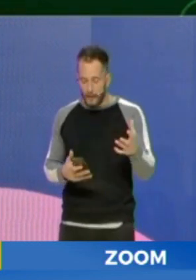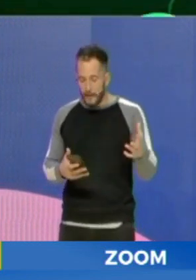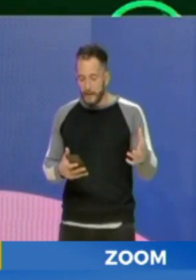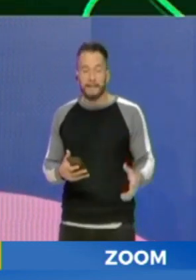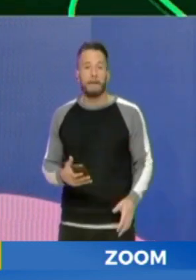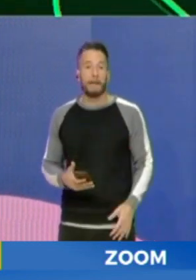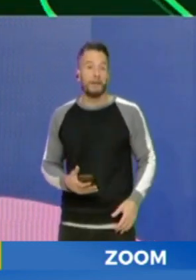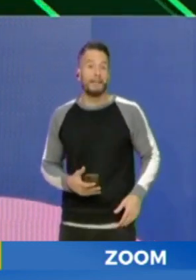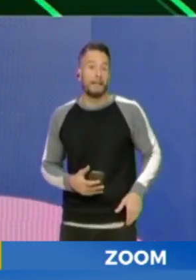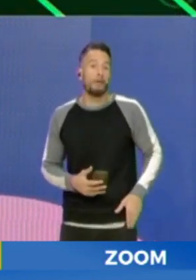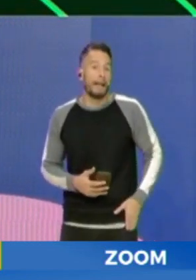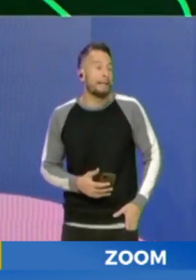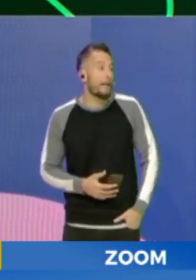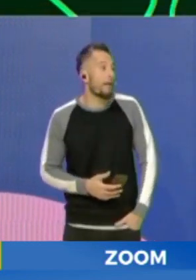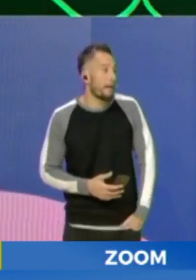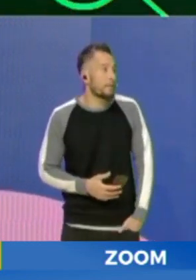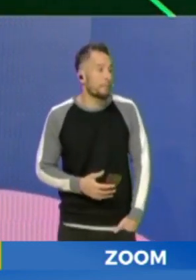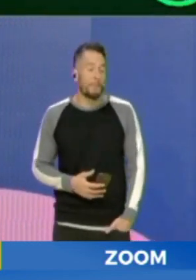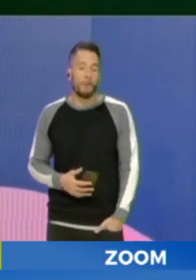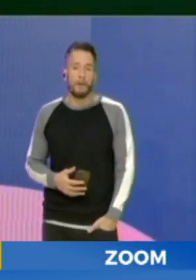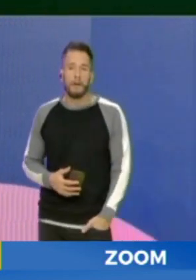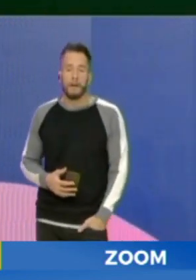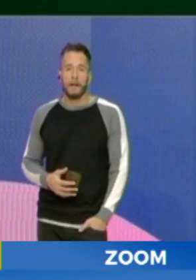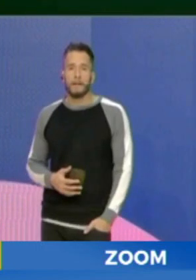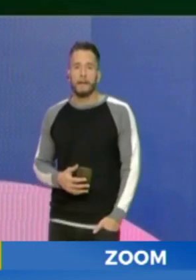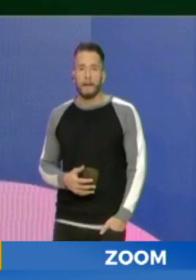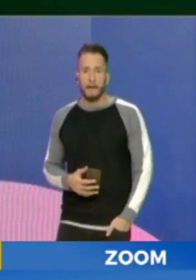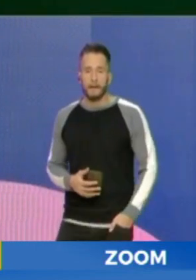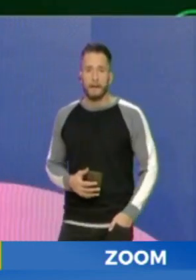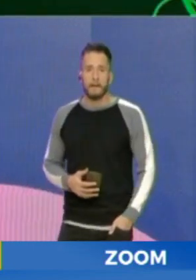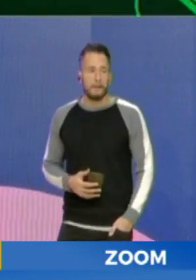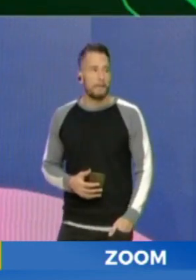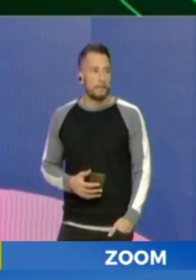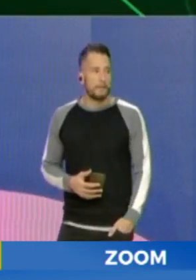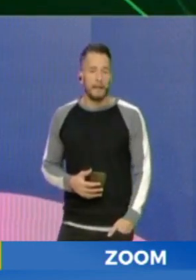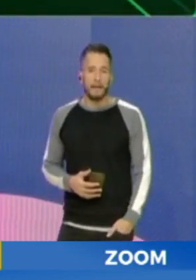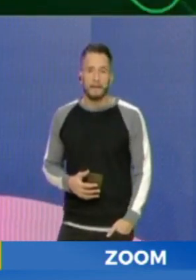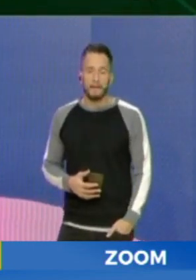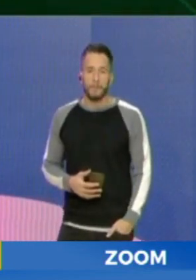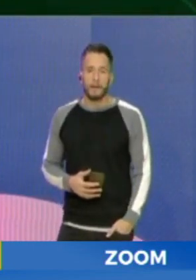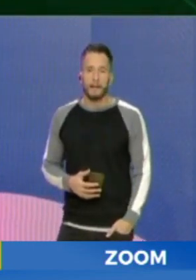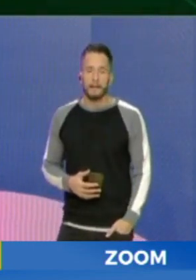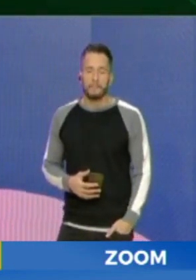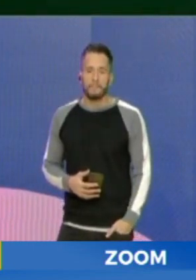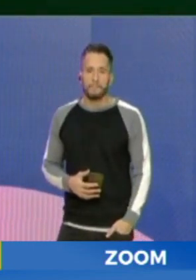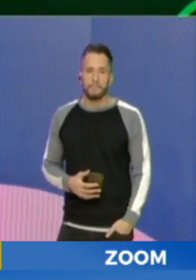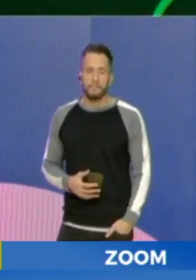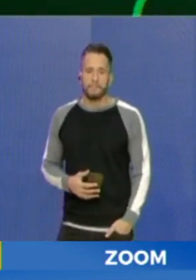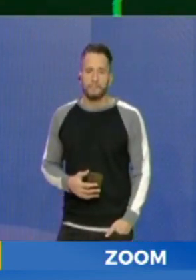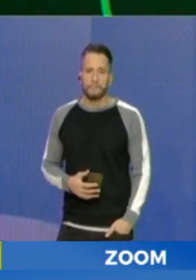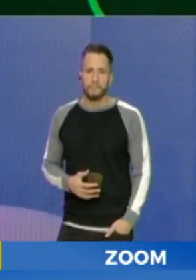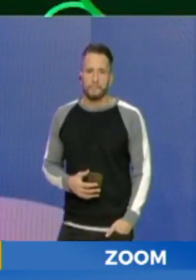esta celebración de 130 años, que la verdad que es un tiempo... Sí, sí, sí. Bastante padre. Sí, sí, importante. La